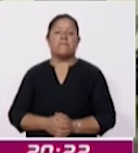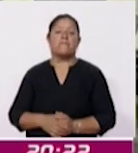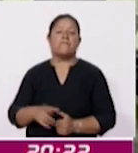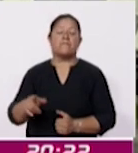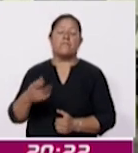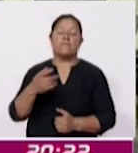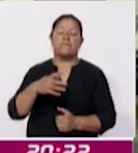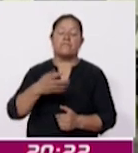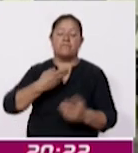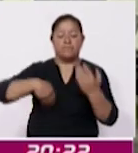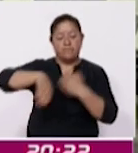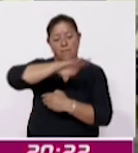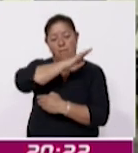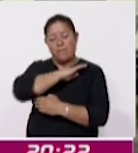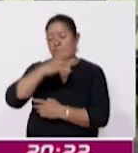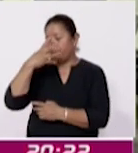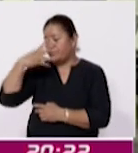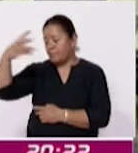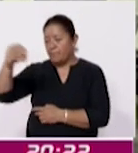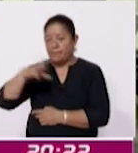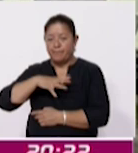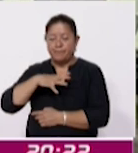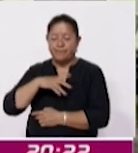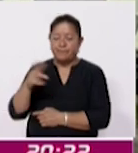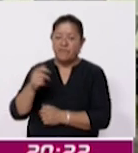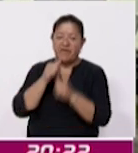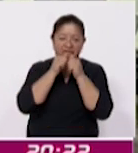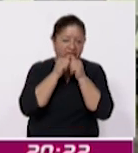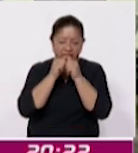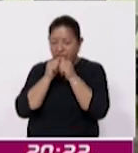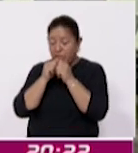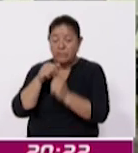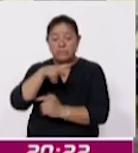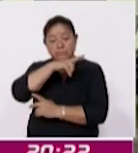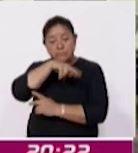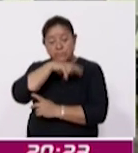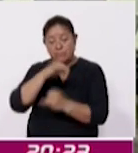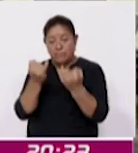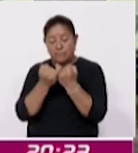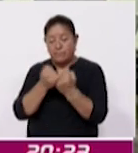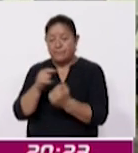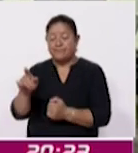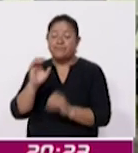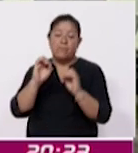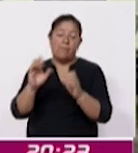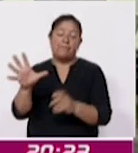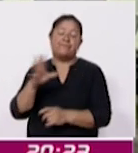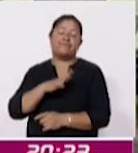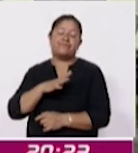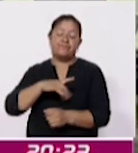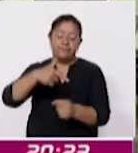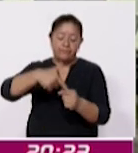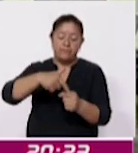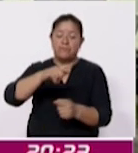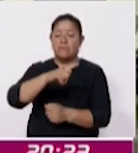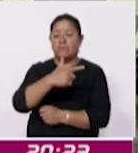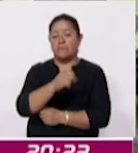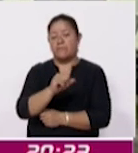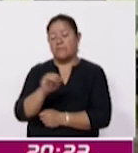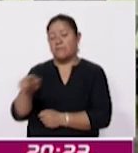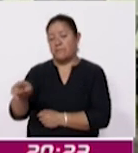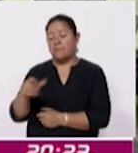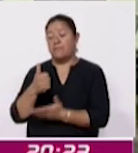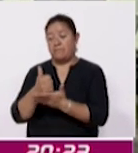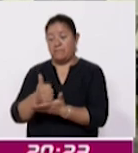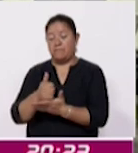y demás especies, también serpientes, y de eso también atendemos los servicios de fuga de gas, ayudamos también a las